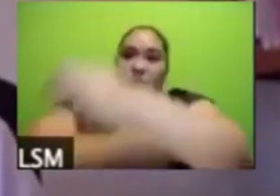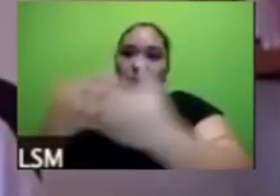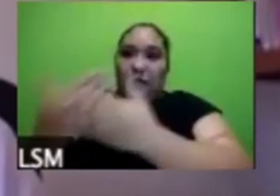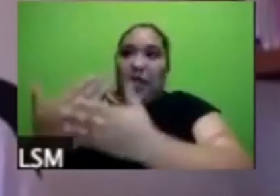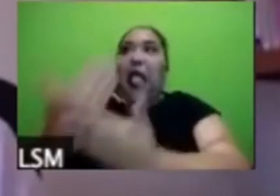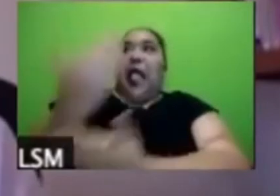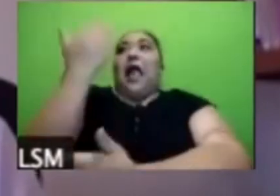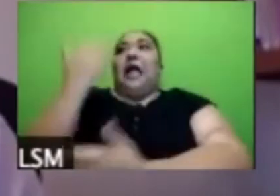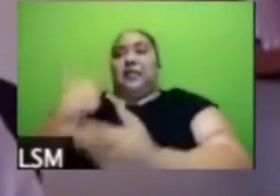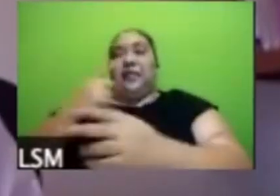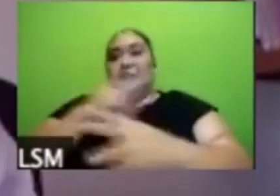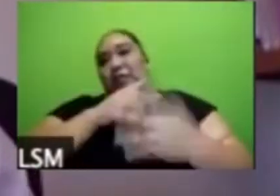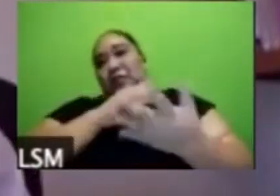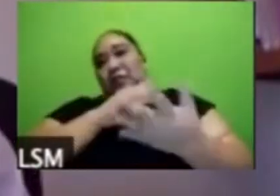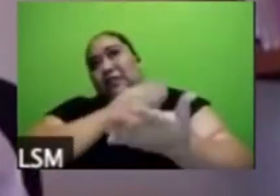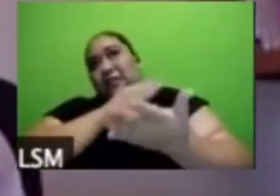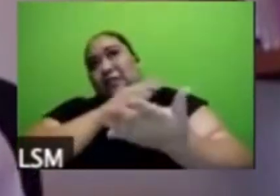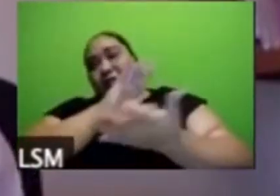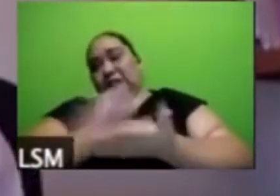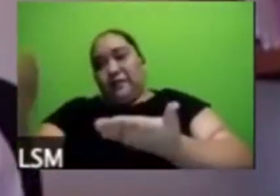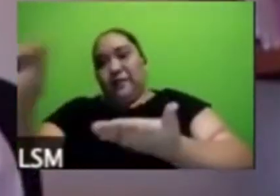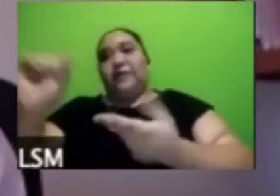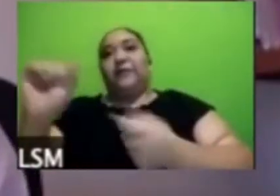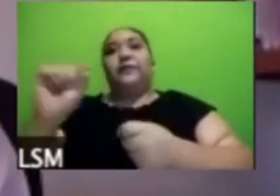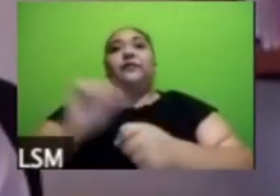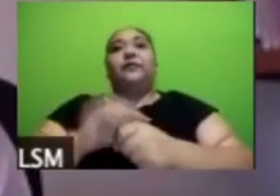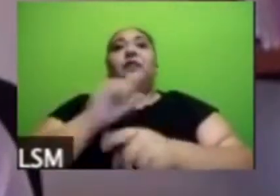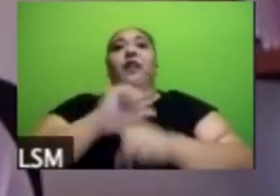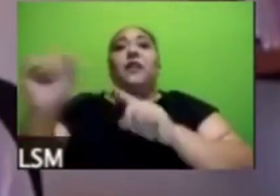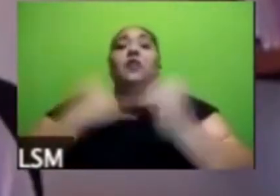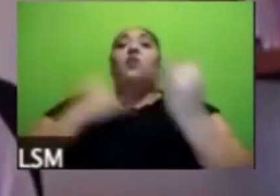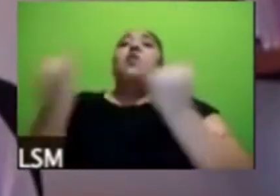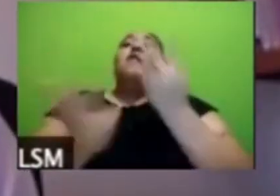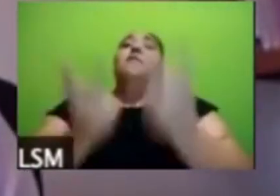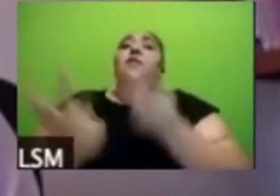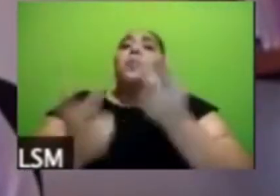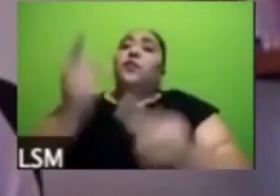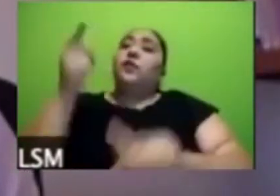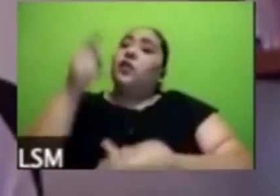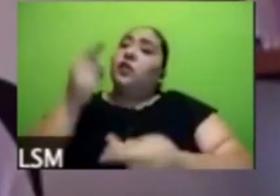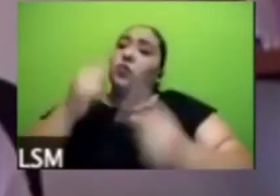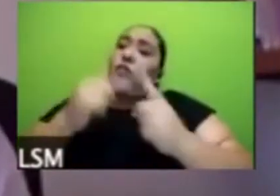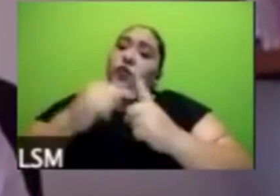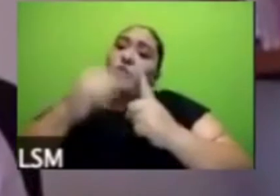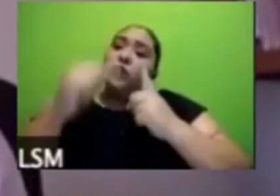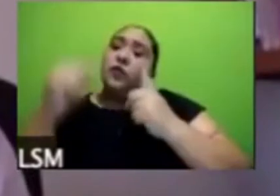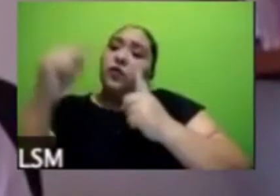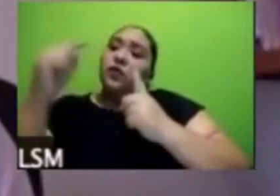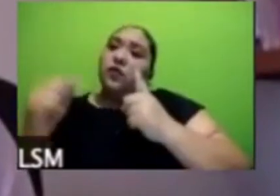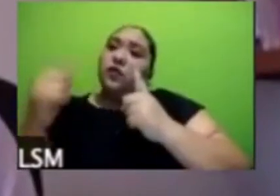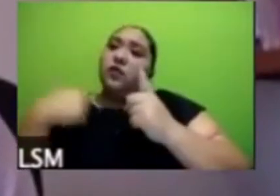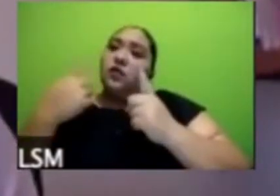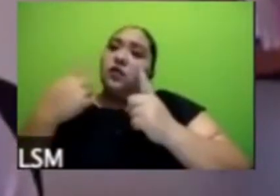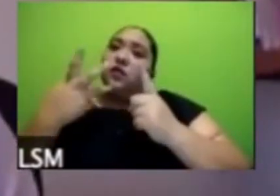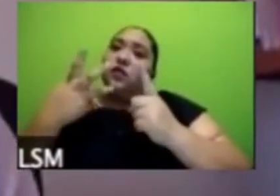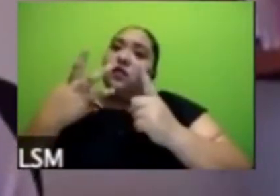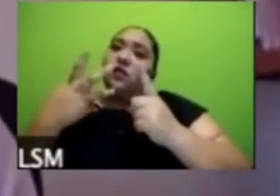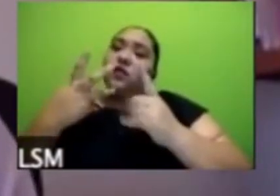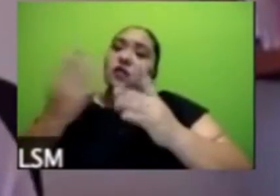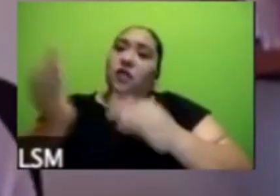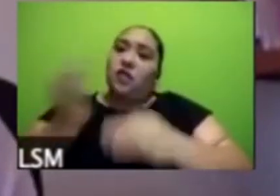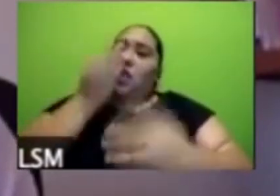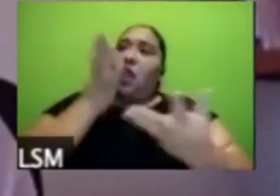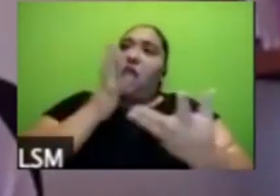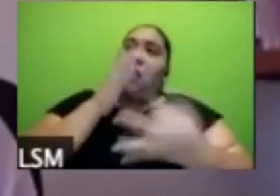Roy una pregunta has estado midiendo también la percepción acerca de la de la